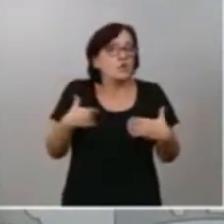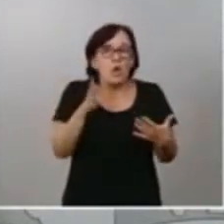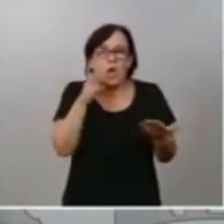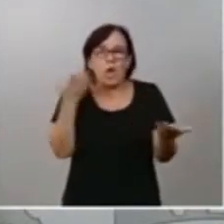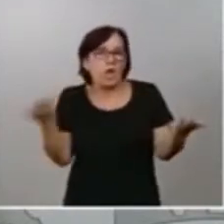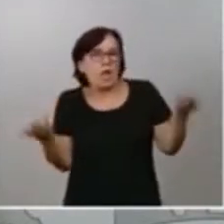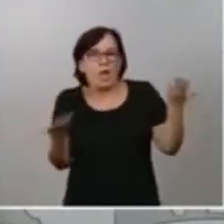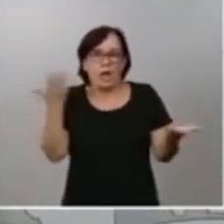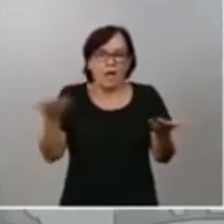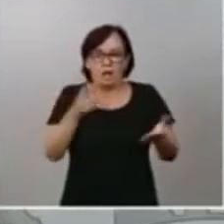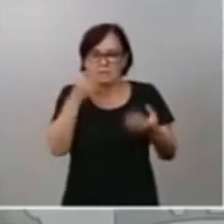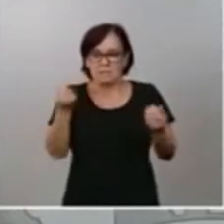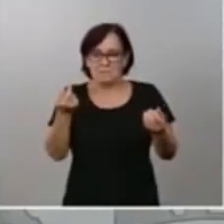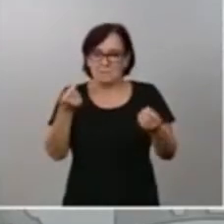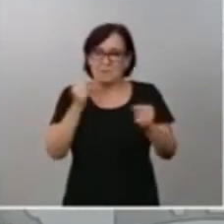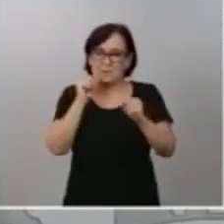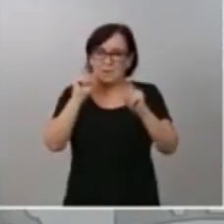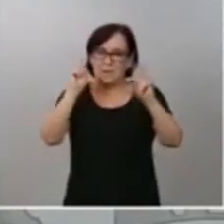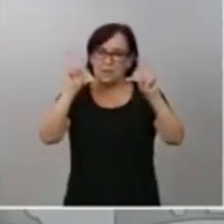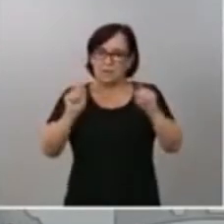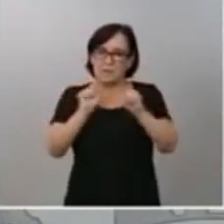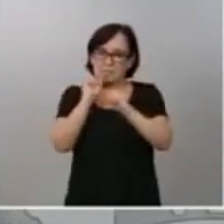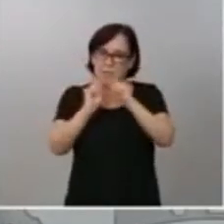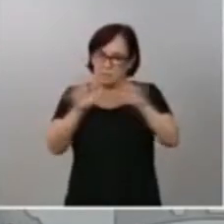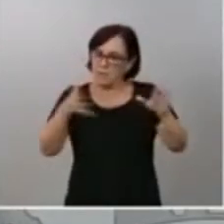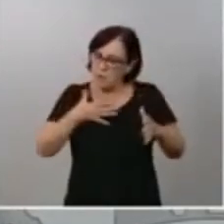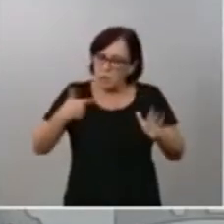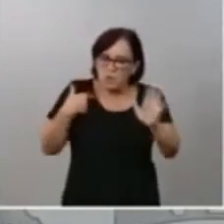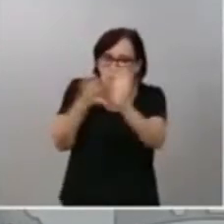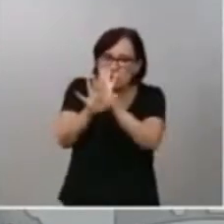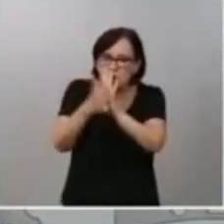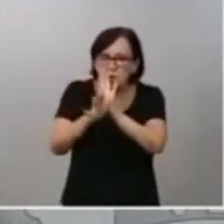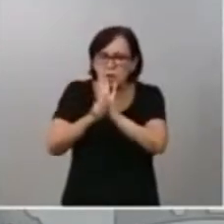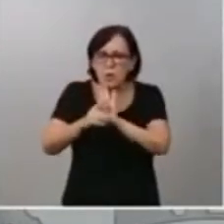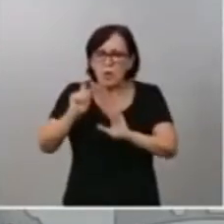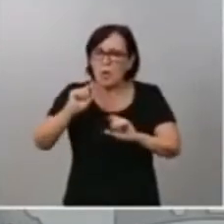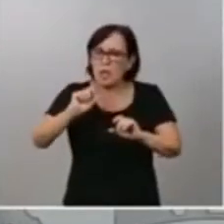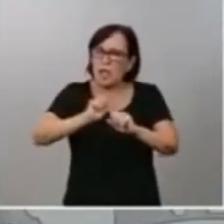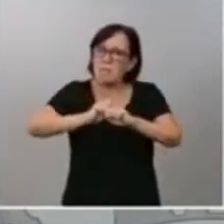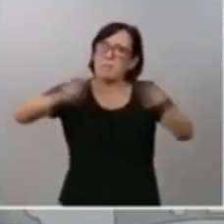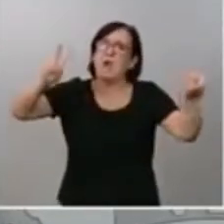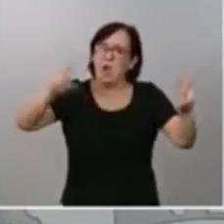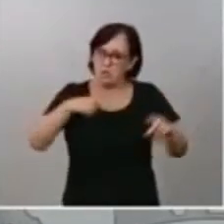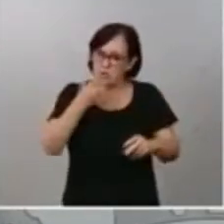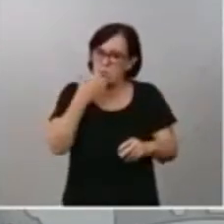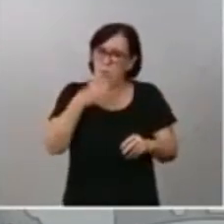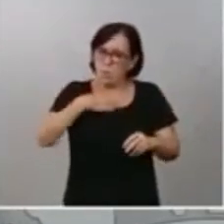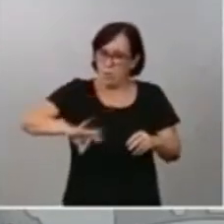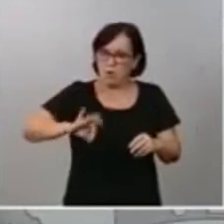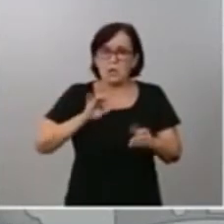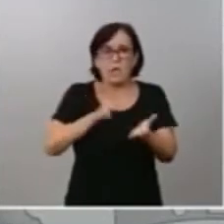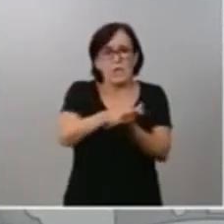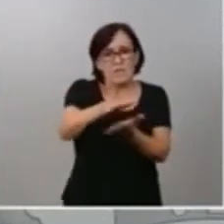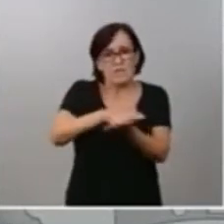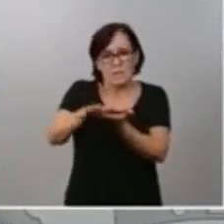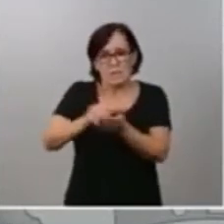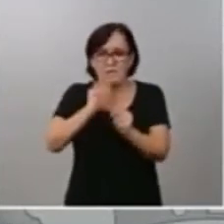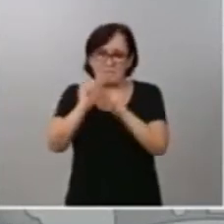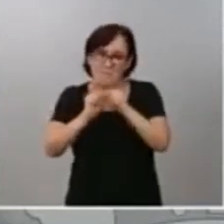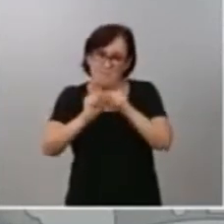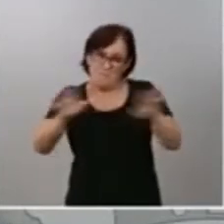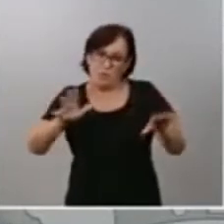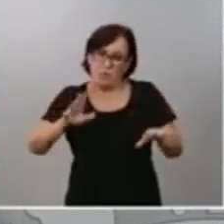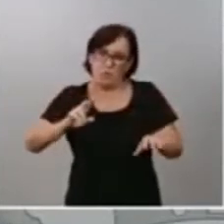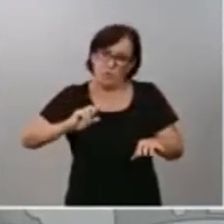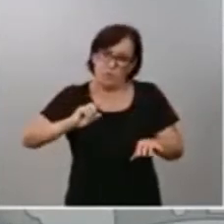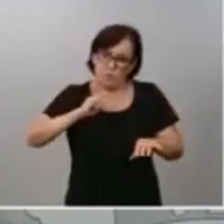me gustaría también trasladarlo, agravando excepcionalmente la incidencia del virus en nuestro país. Como pueden